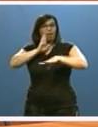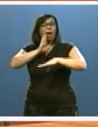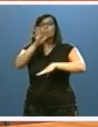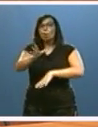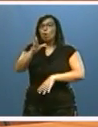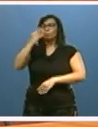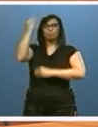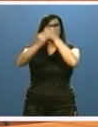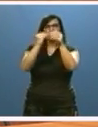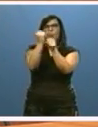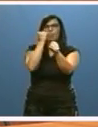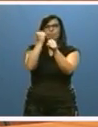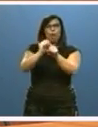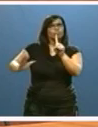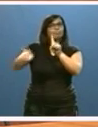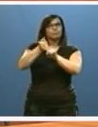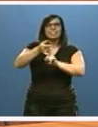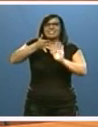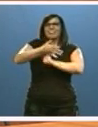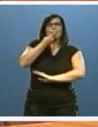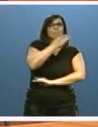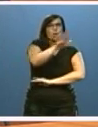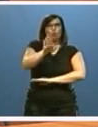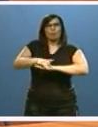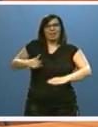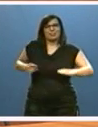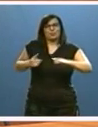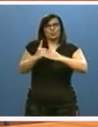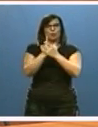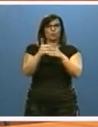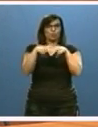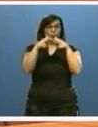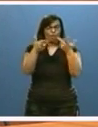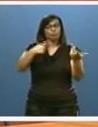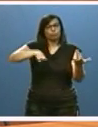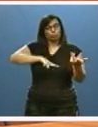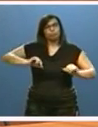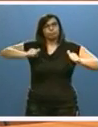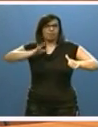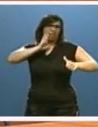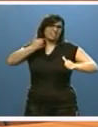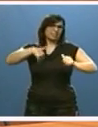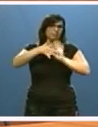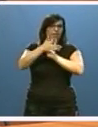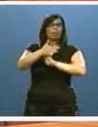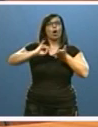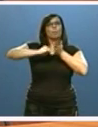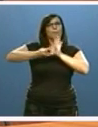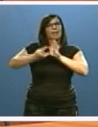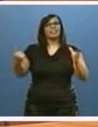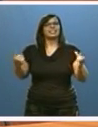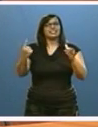siempre la mejor herramienta de inclusión social. Con este propósito, como ya he señalado, hemos puesto en marcha el plan de inserción